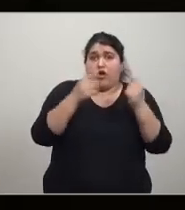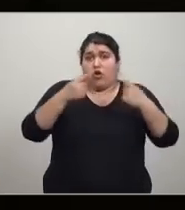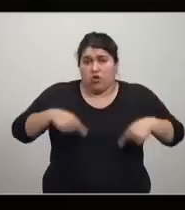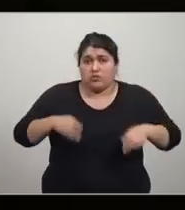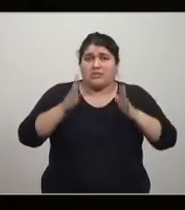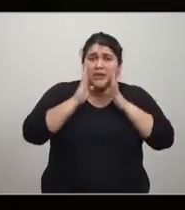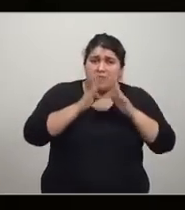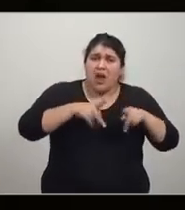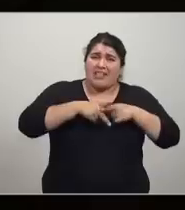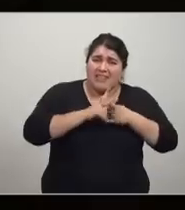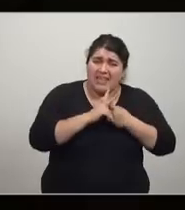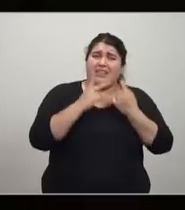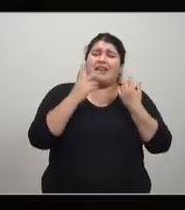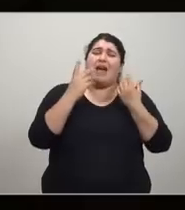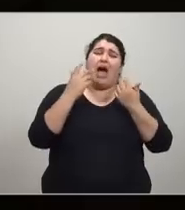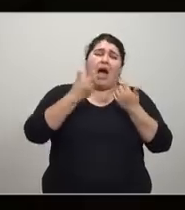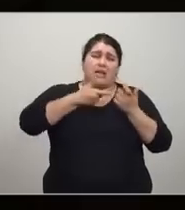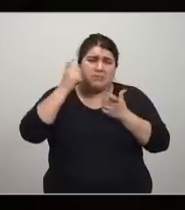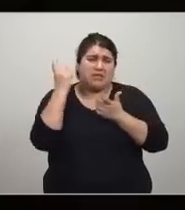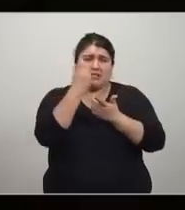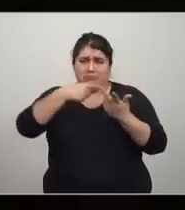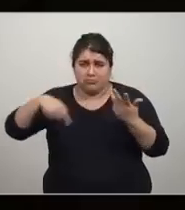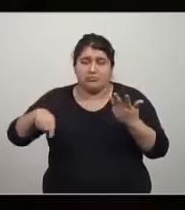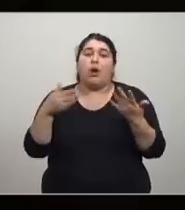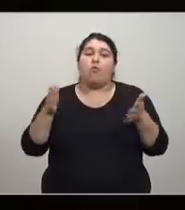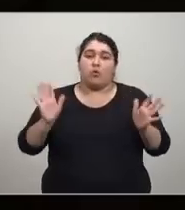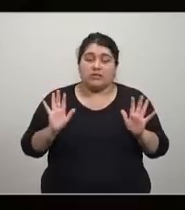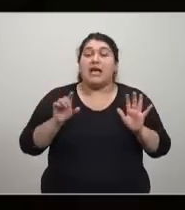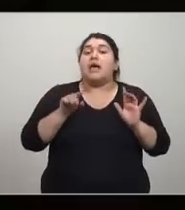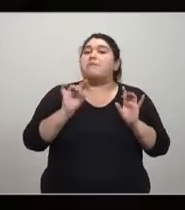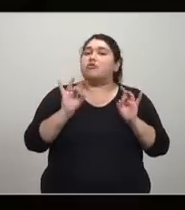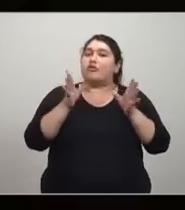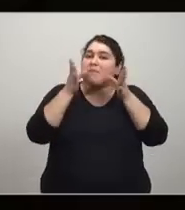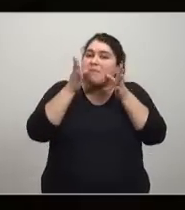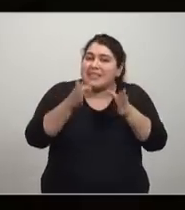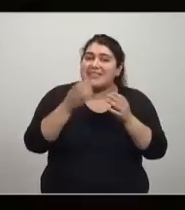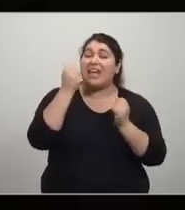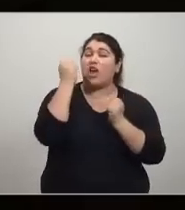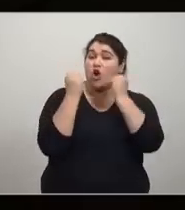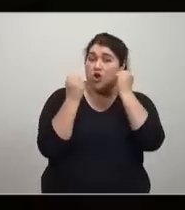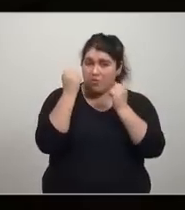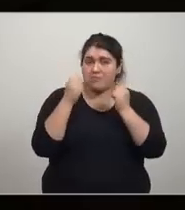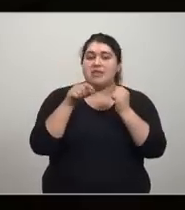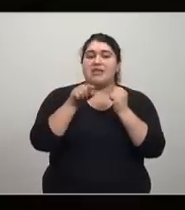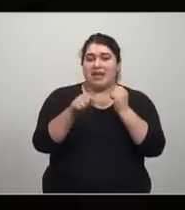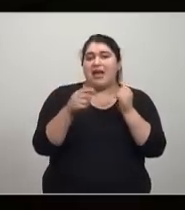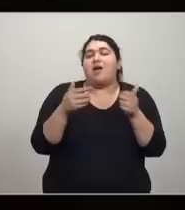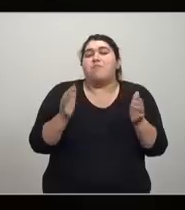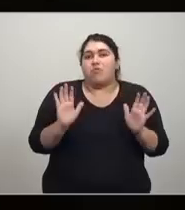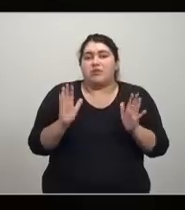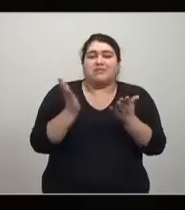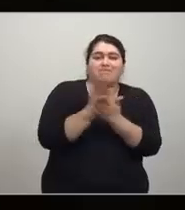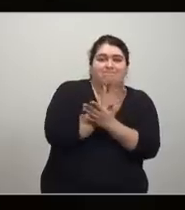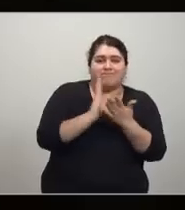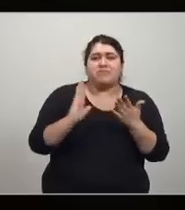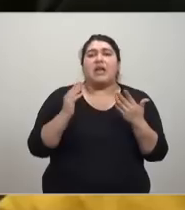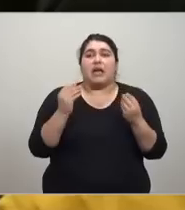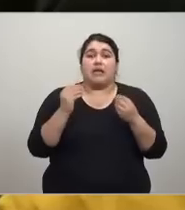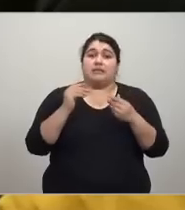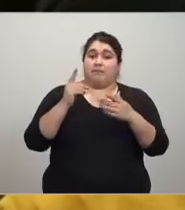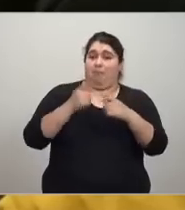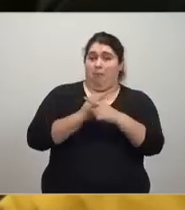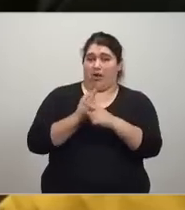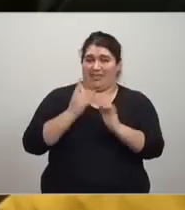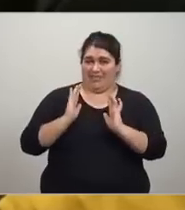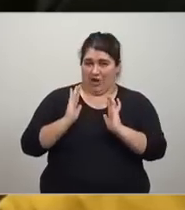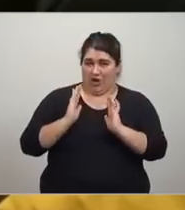práctica, técnicas, etcétera, ¿no? simplemente como economía, graduándola de ciencia y quitándole supuestamente lo político.